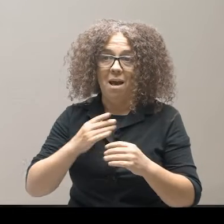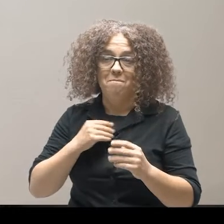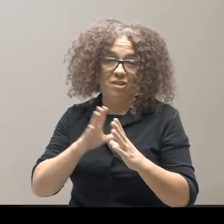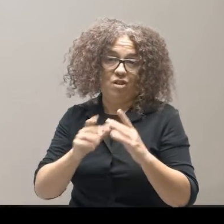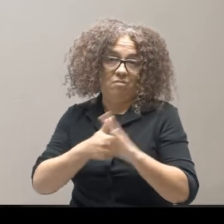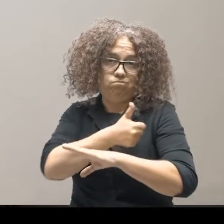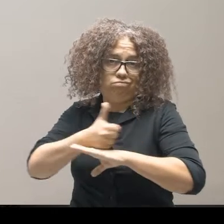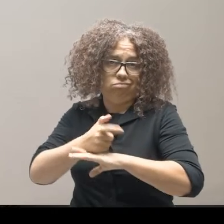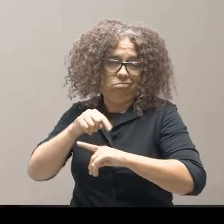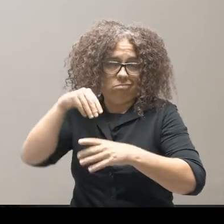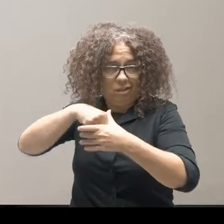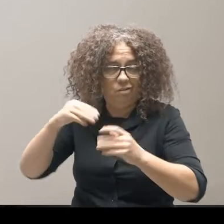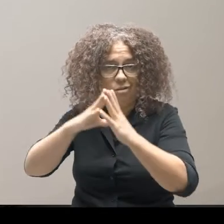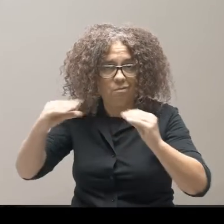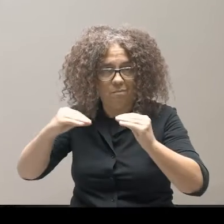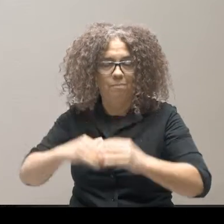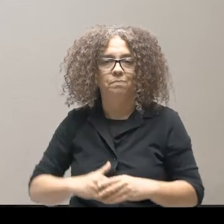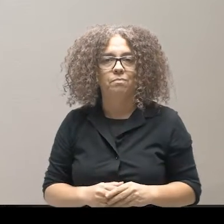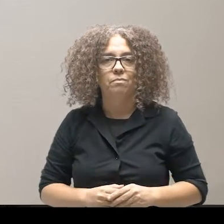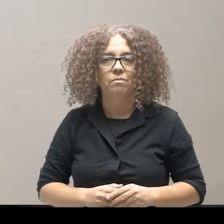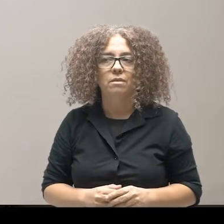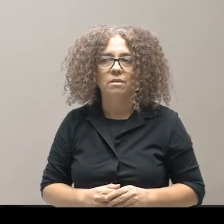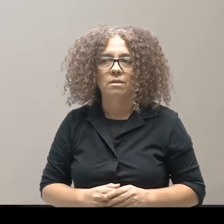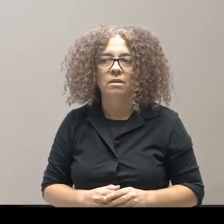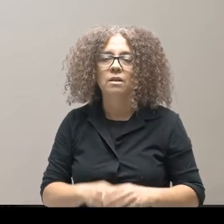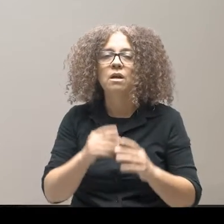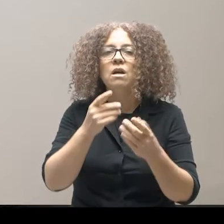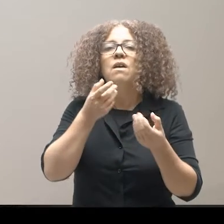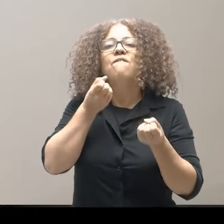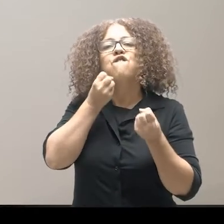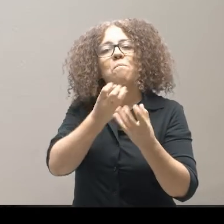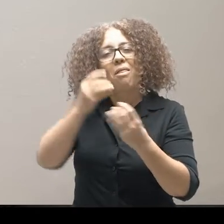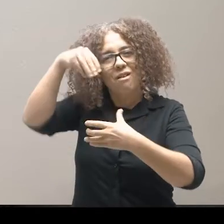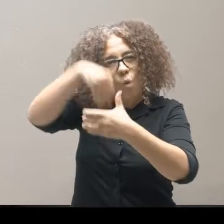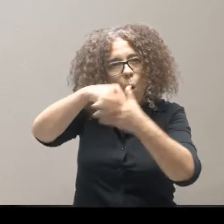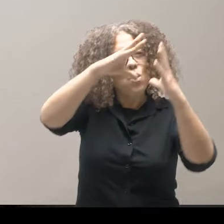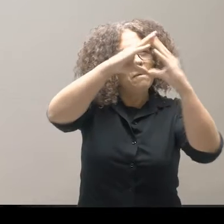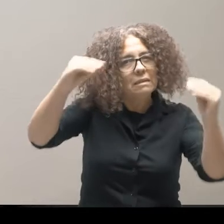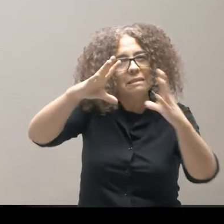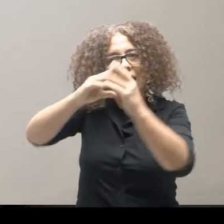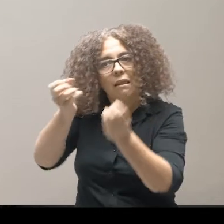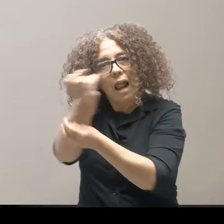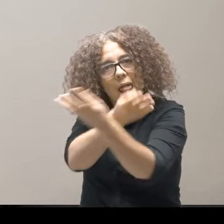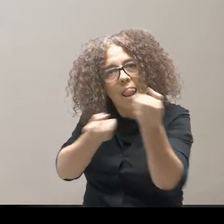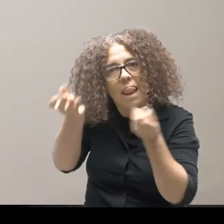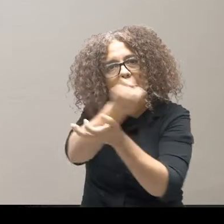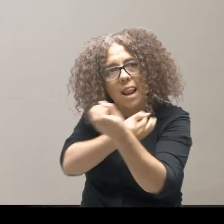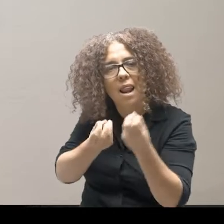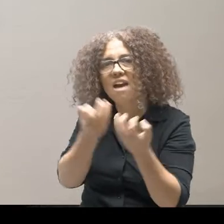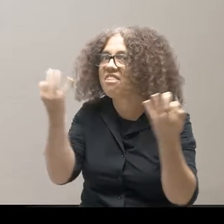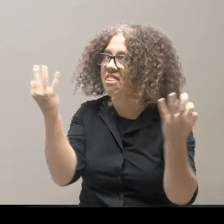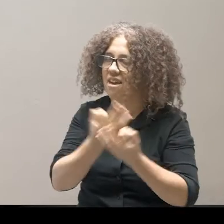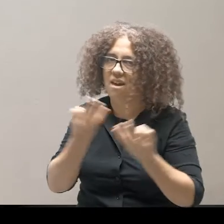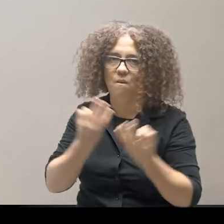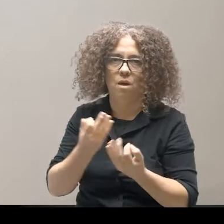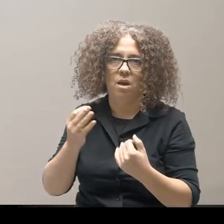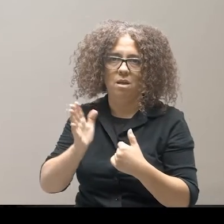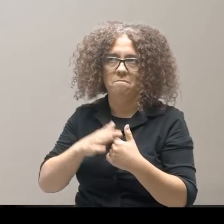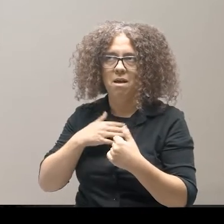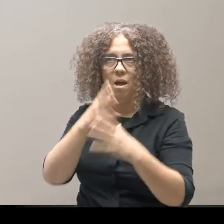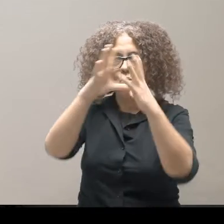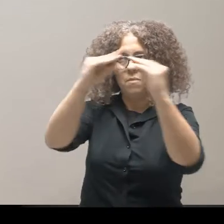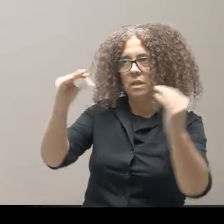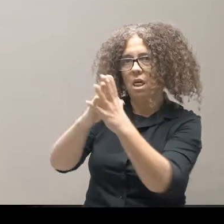También es necesaria una mejora de la información intrauniversitaria sobre los aspectos desarrollados por